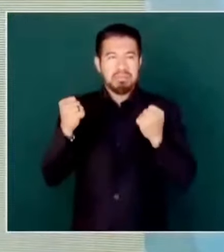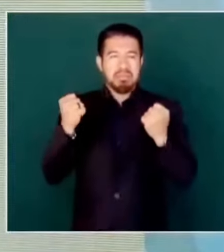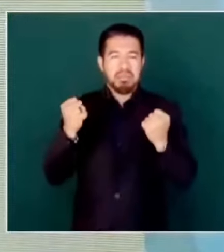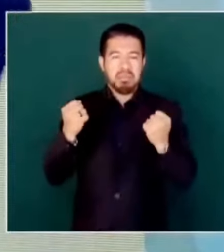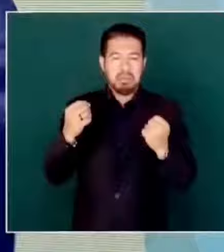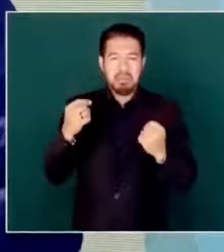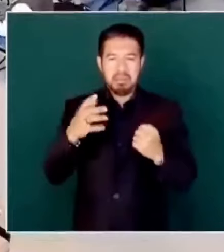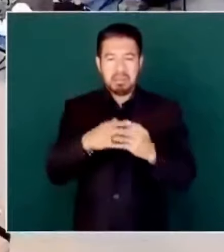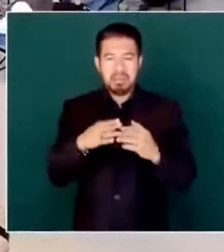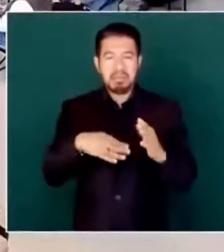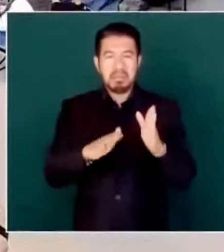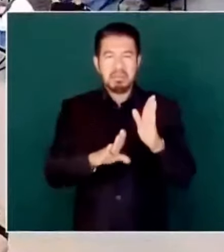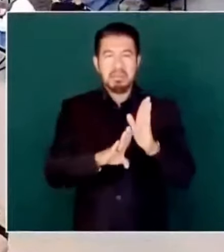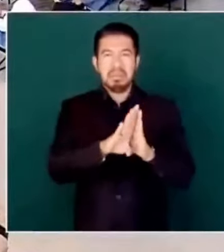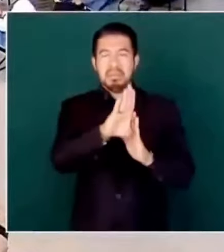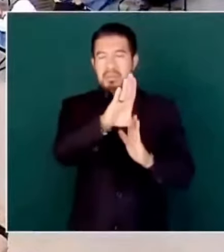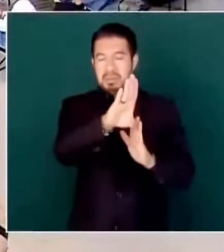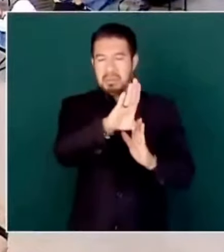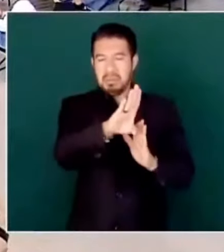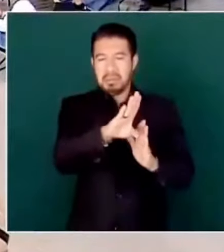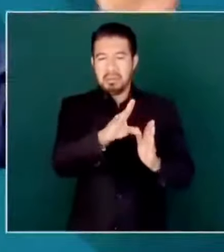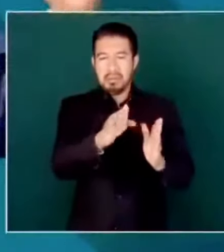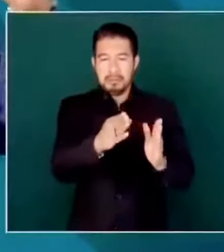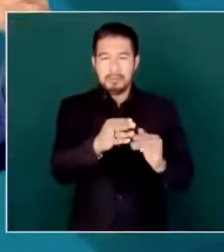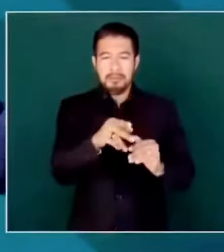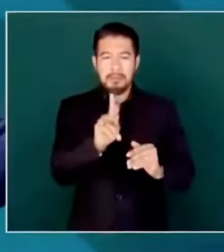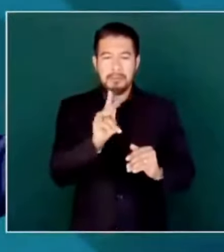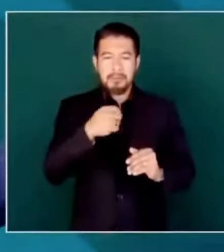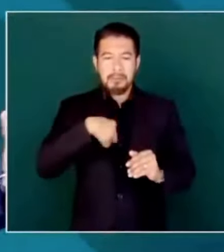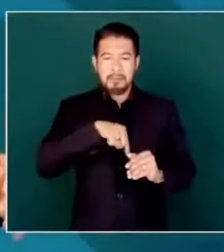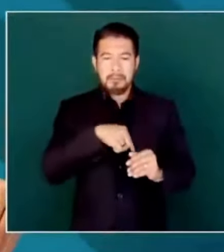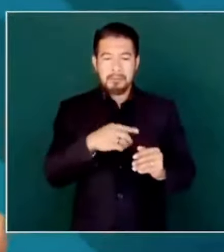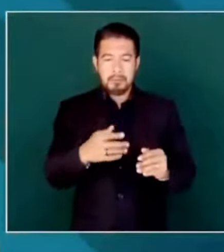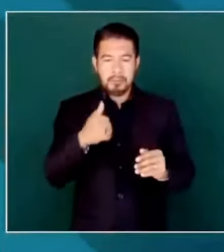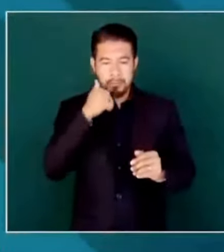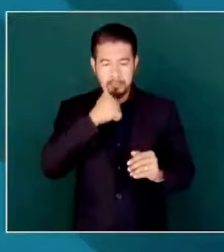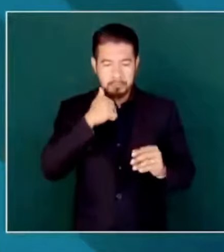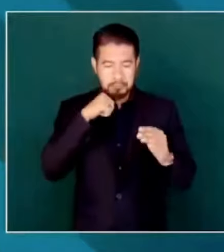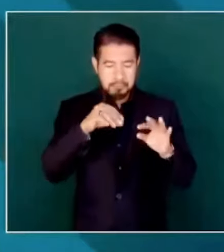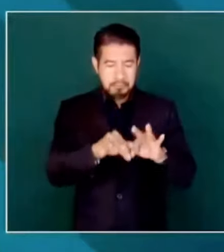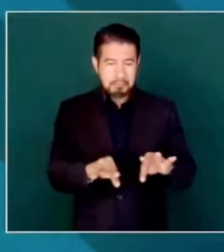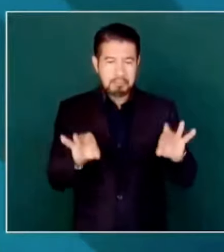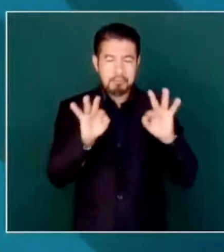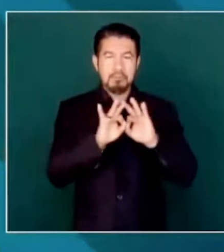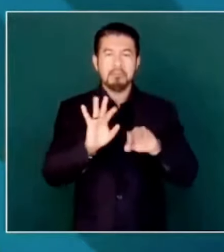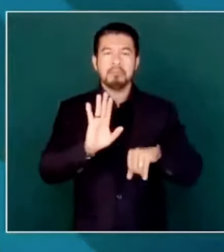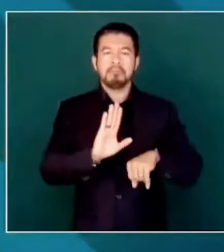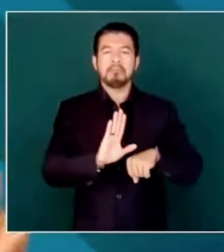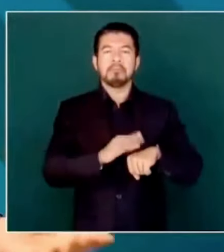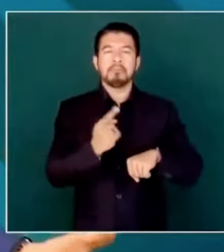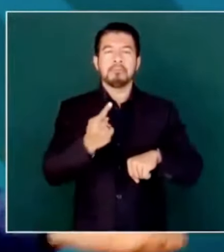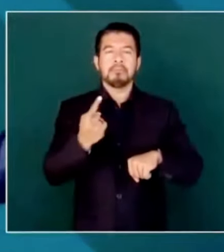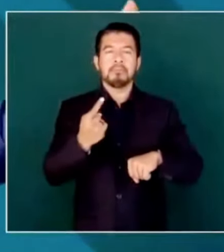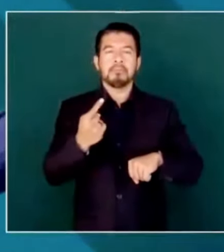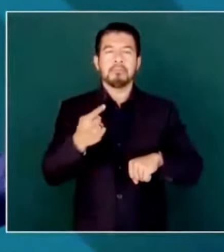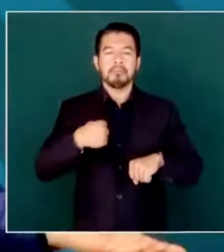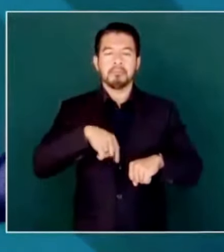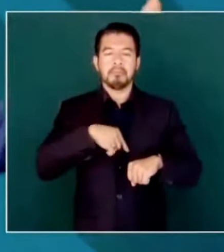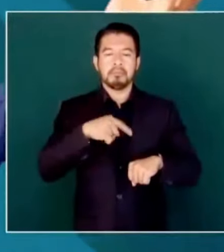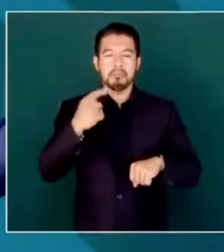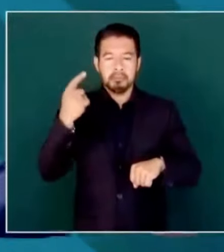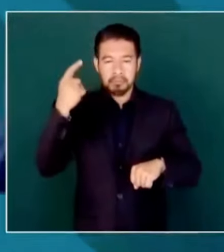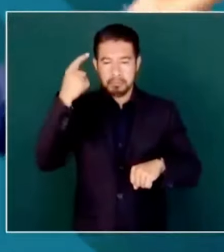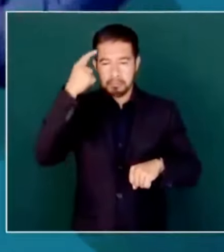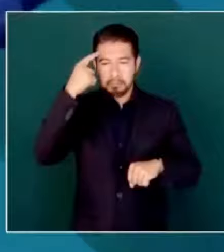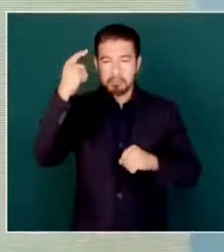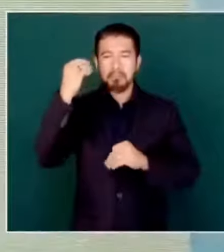pero lo nuestro, por eso es importante, porque es la toma de conciencia